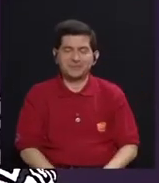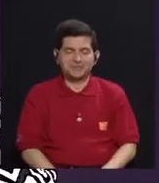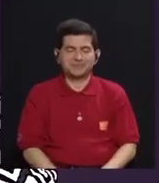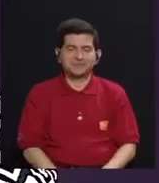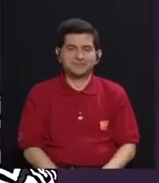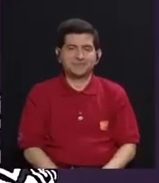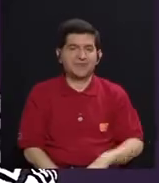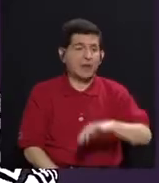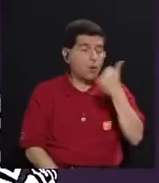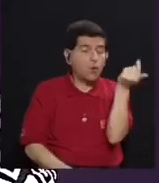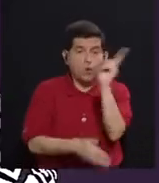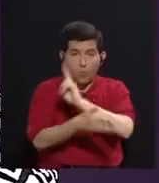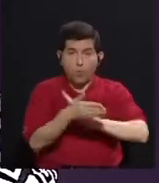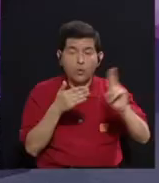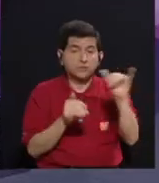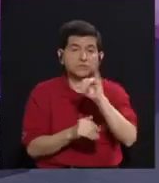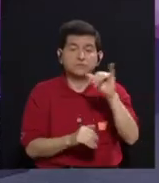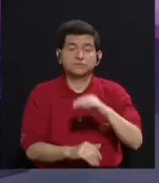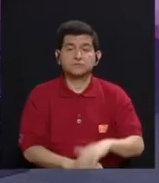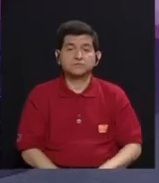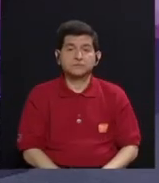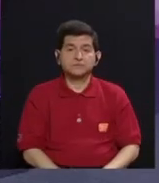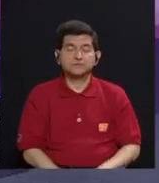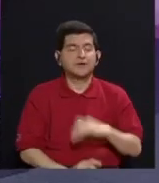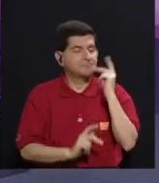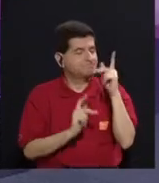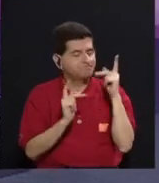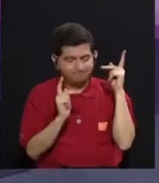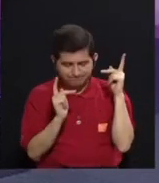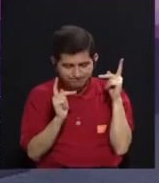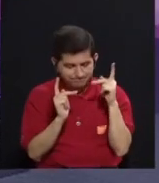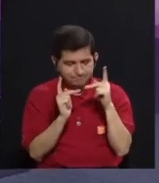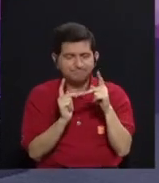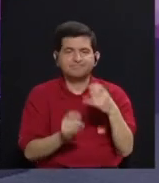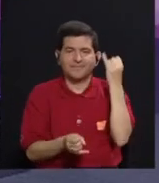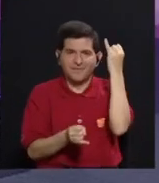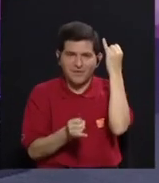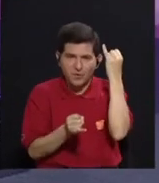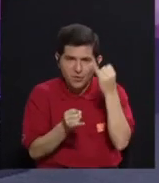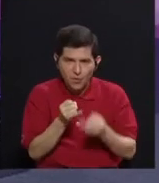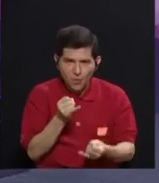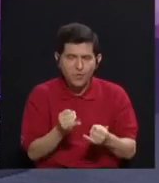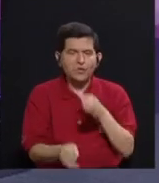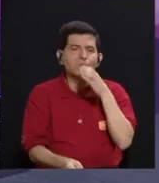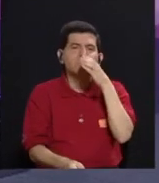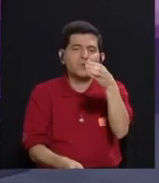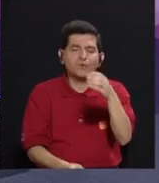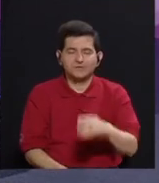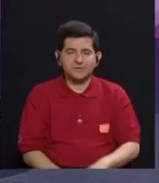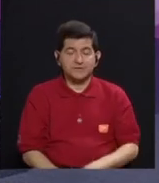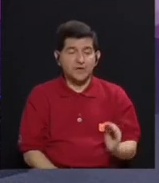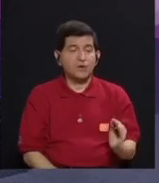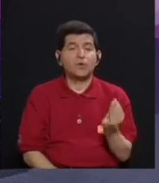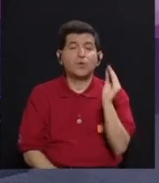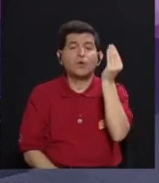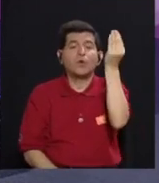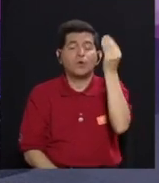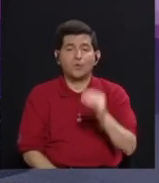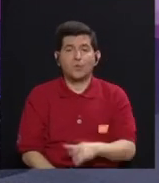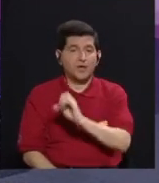otras universidades. Perfecto. Y un último consejo para las jóvenes